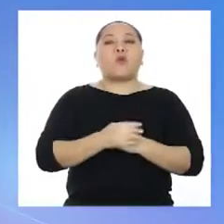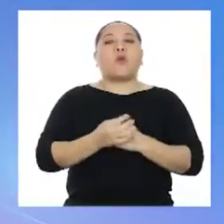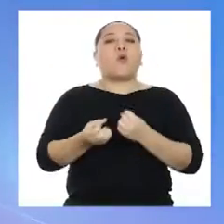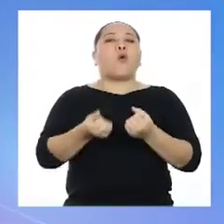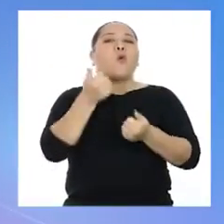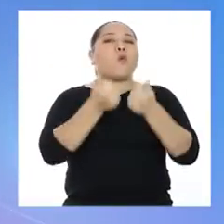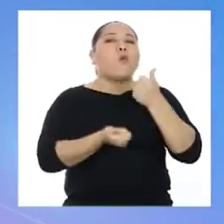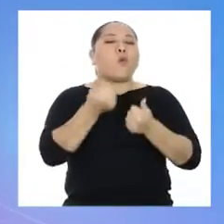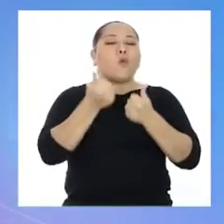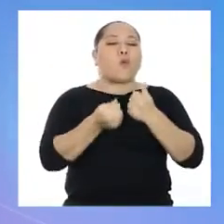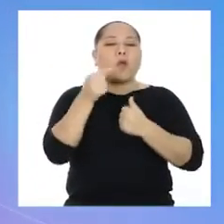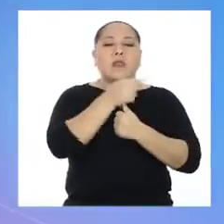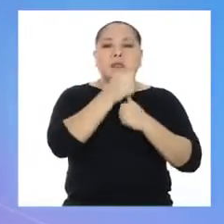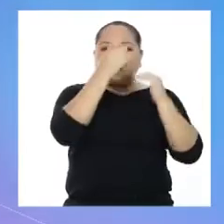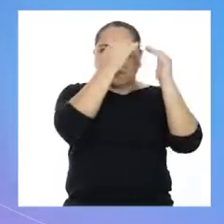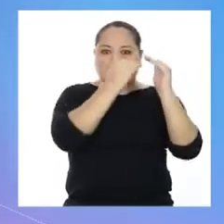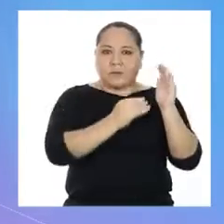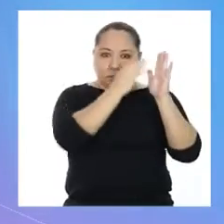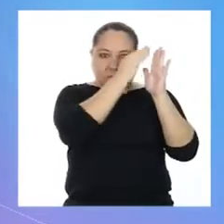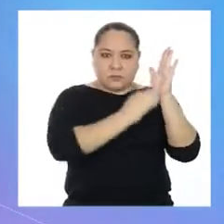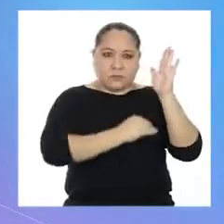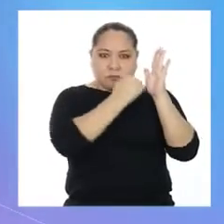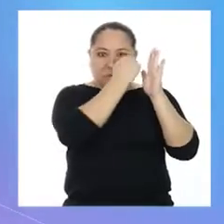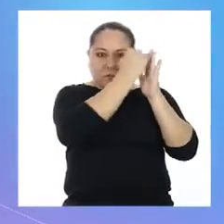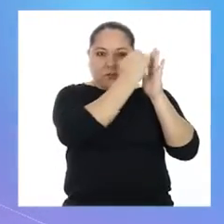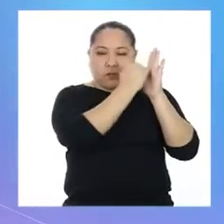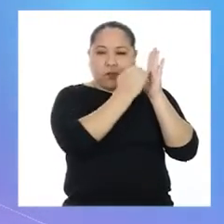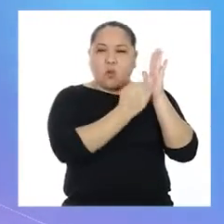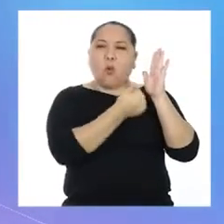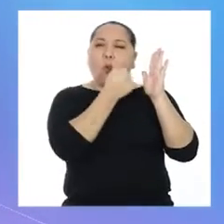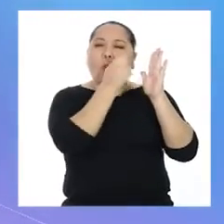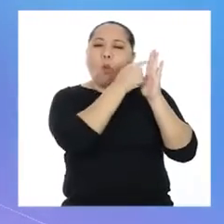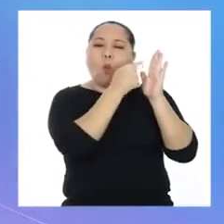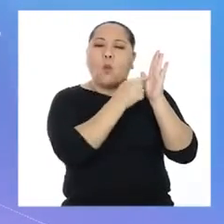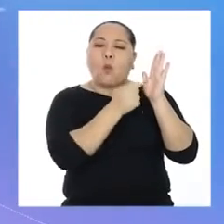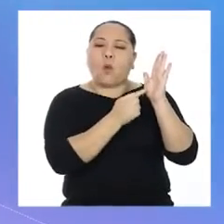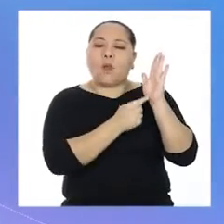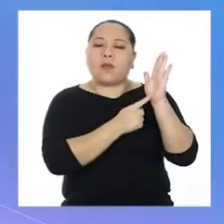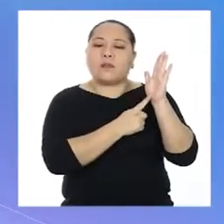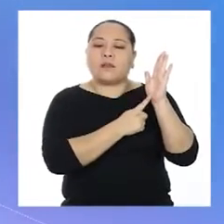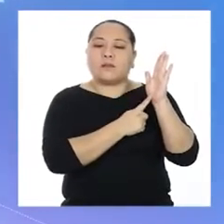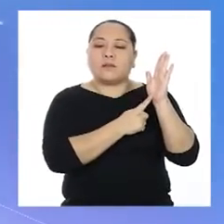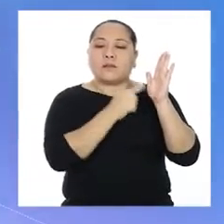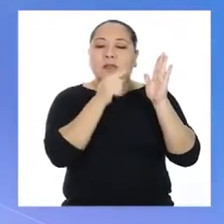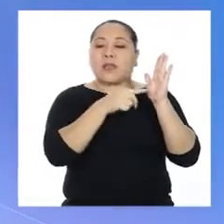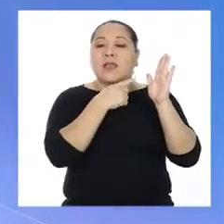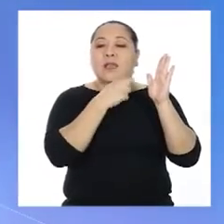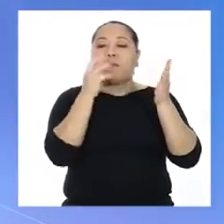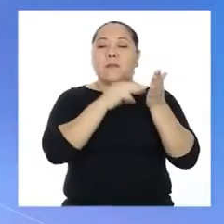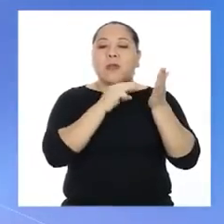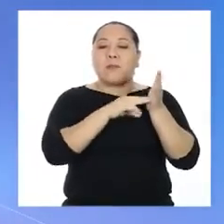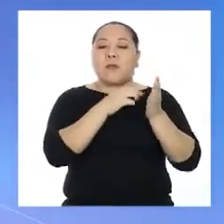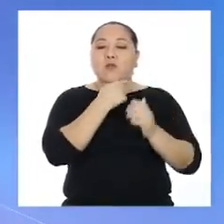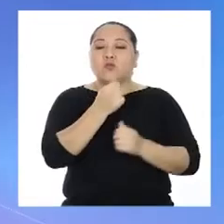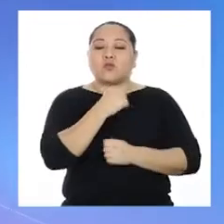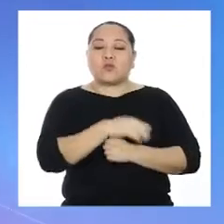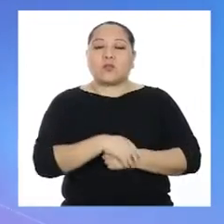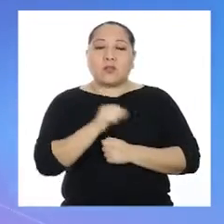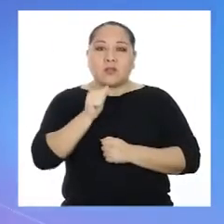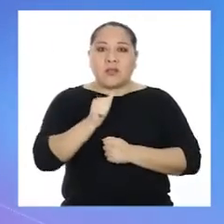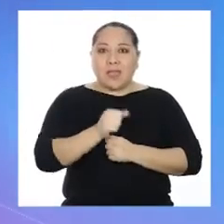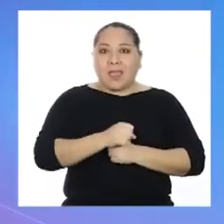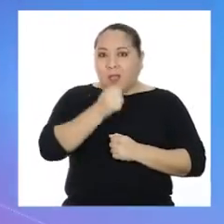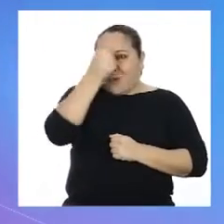evidenciar cuál es mi género de película favorito. Como vemos, las películas que más me han gustado